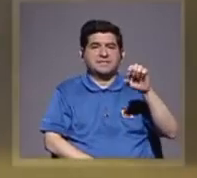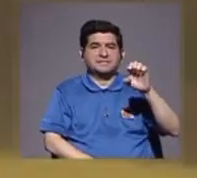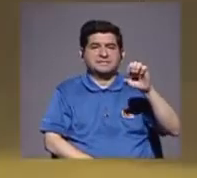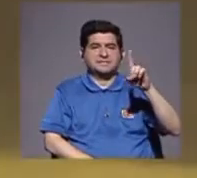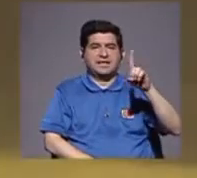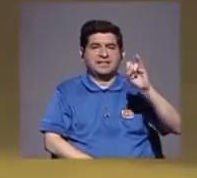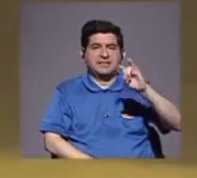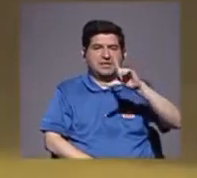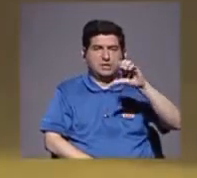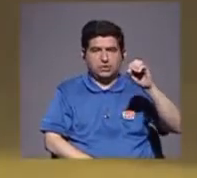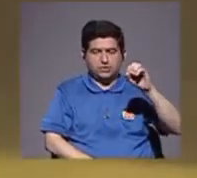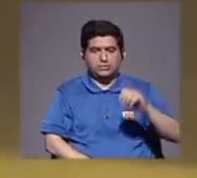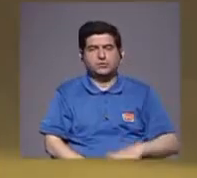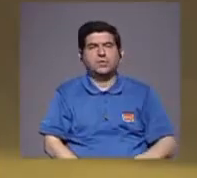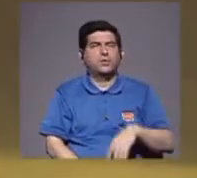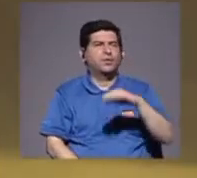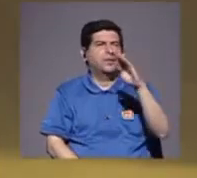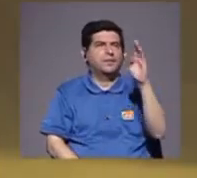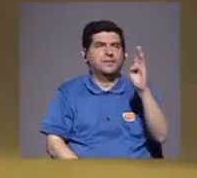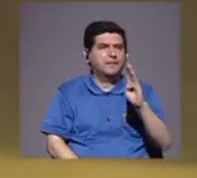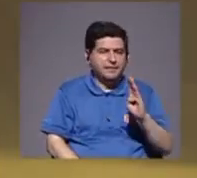el de Brasil,